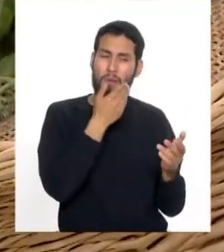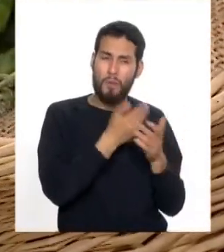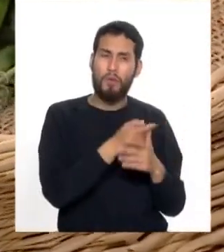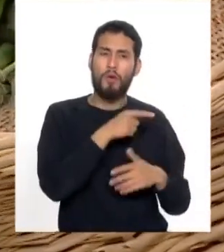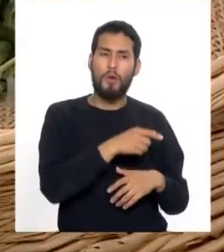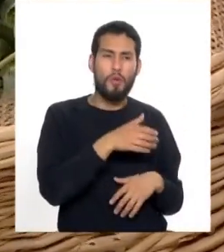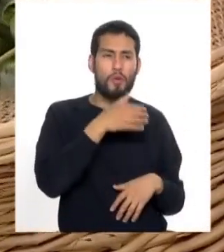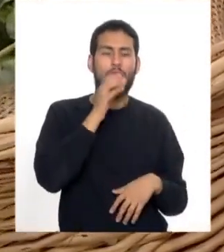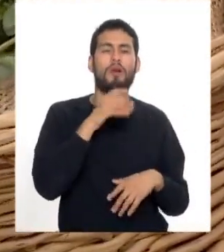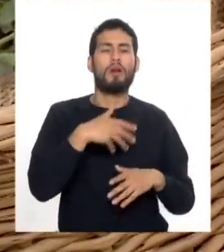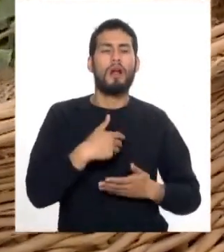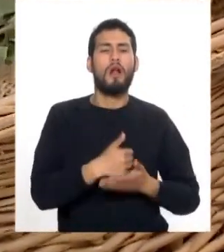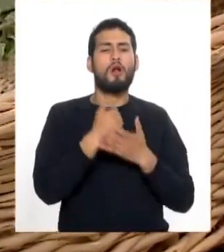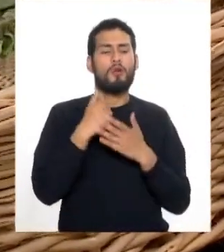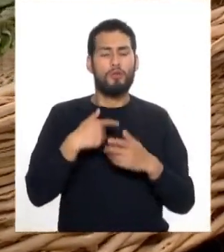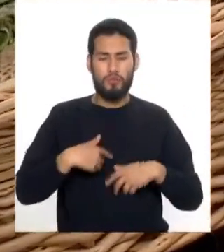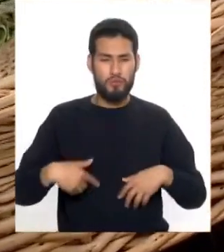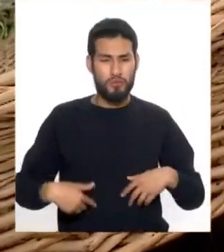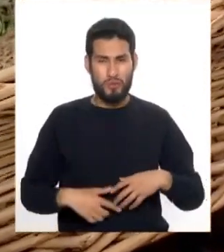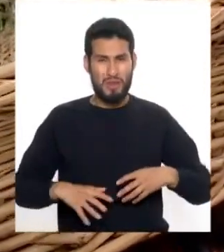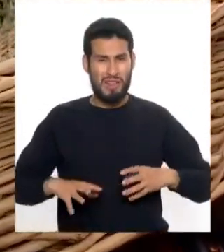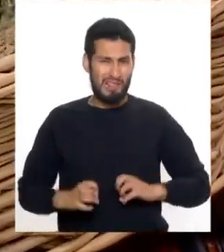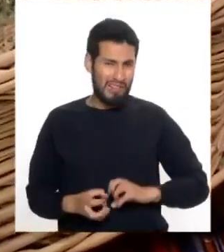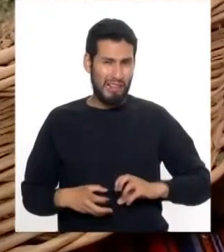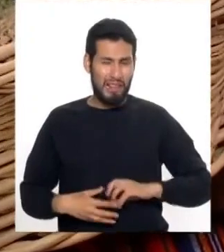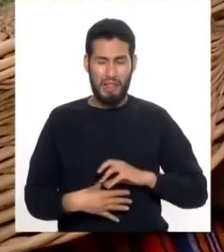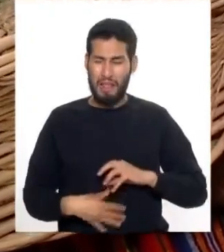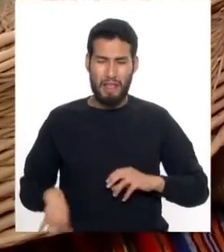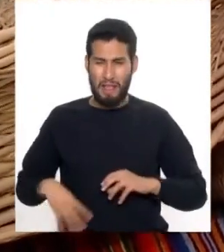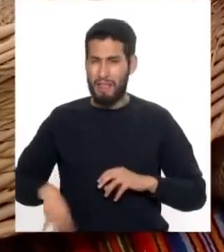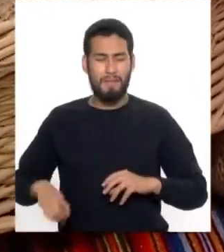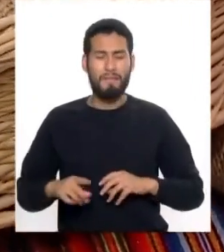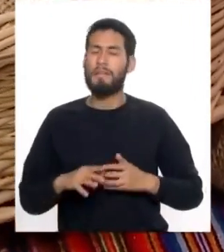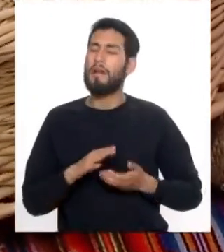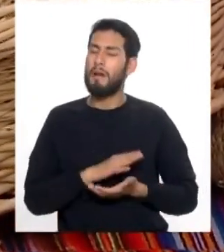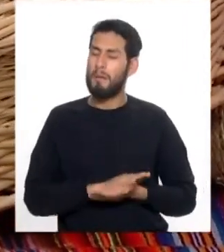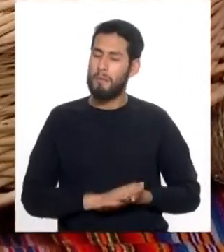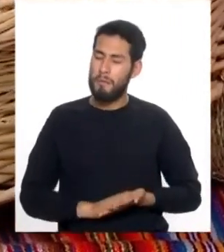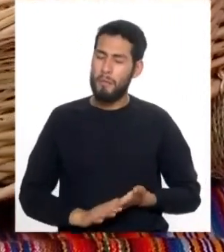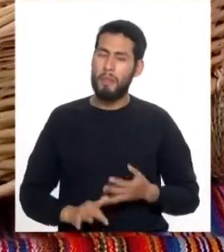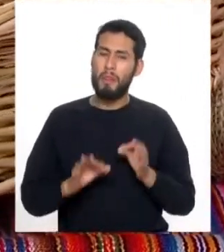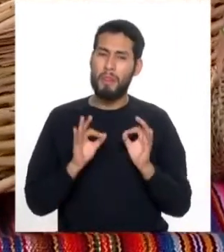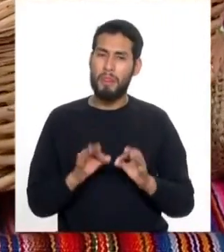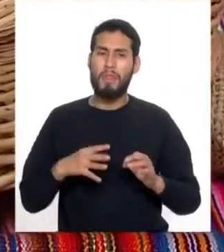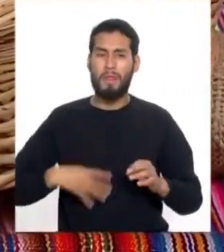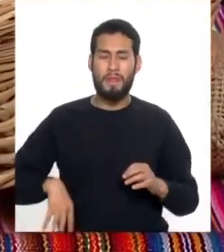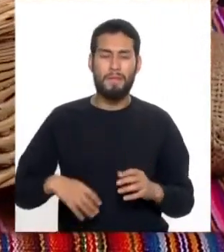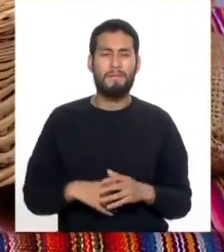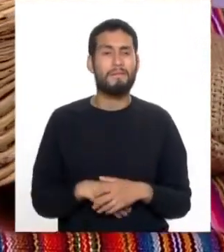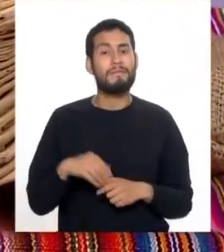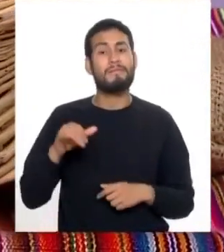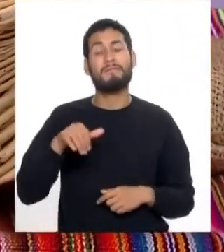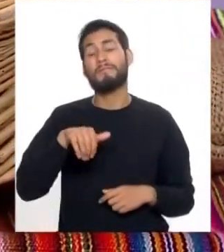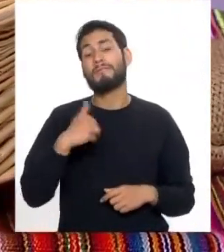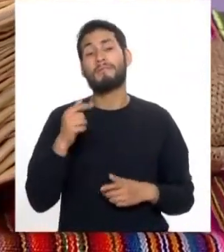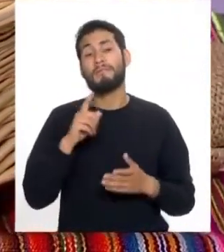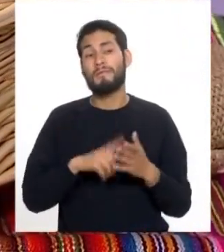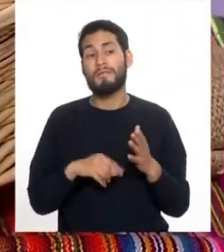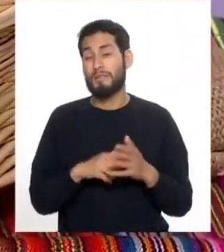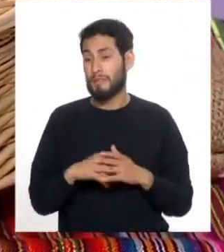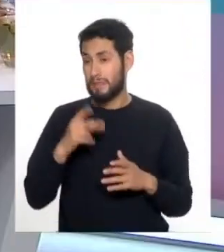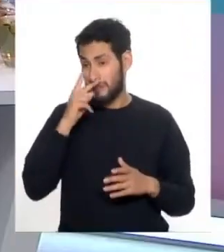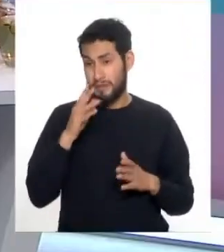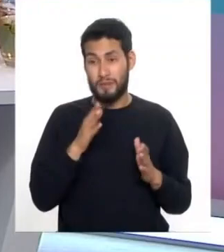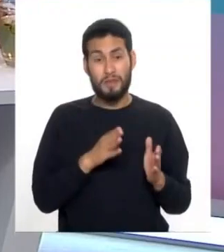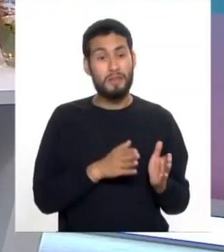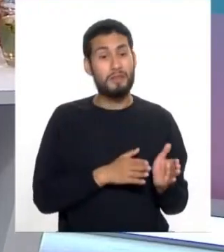calmar los espasmos y con ello también a poder calmar la diarrea al igual que esta planta que está aquí a la derecha